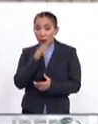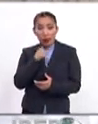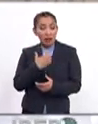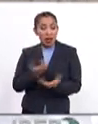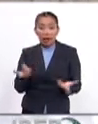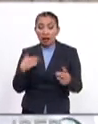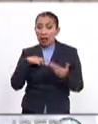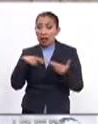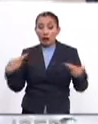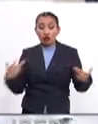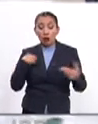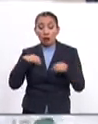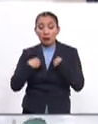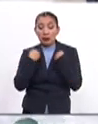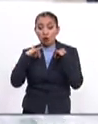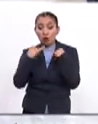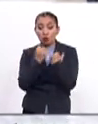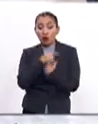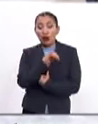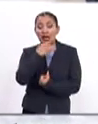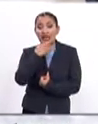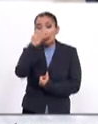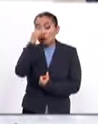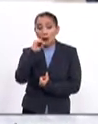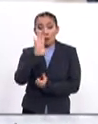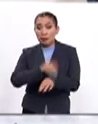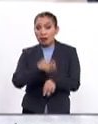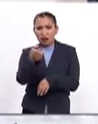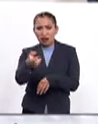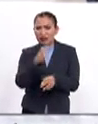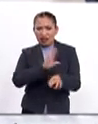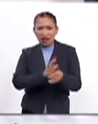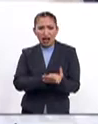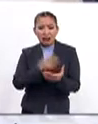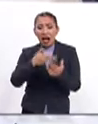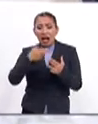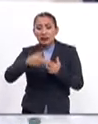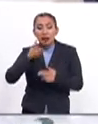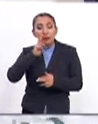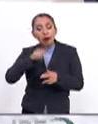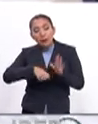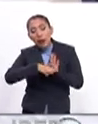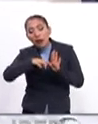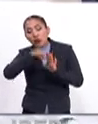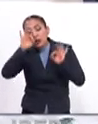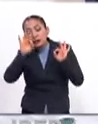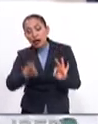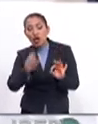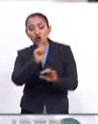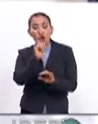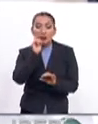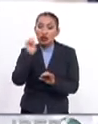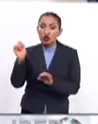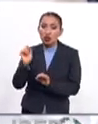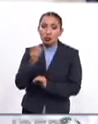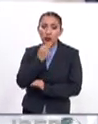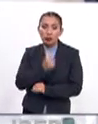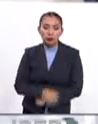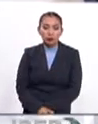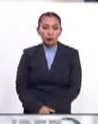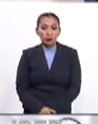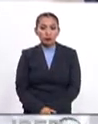pueden tener intimidad o vivir juntos. El Islam no permite tales matrimonios hasta que se compruebe la madurez de la novia y el novio.